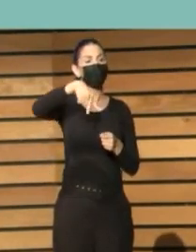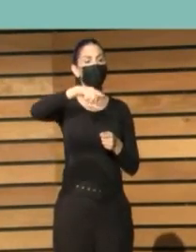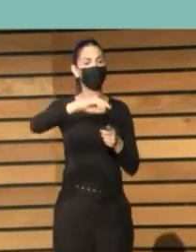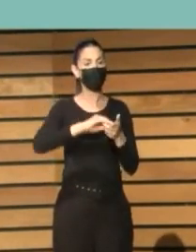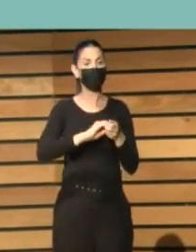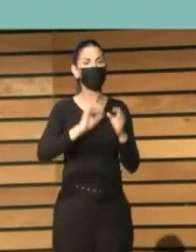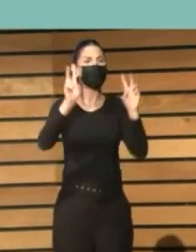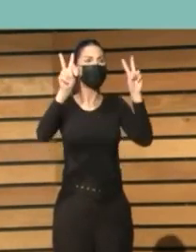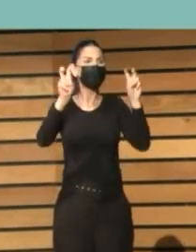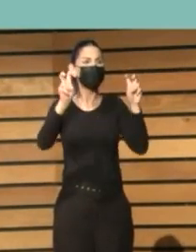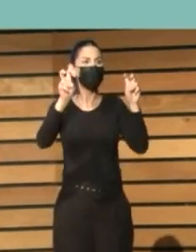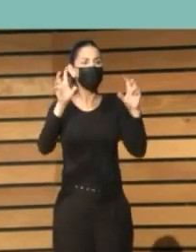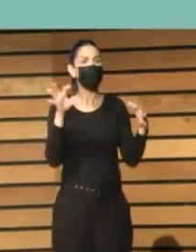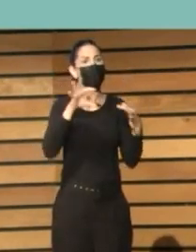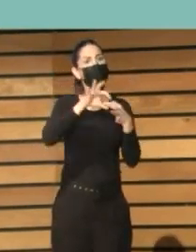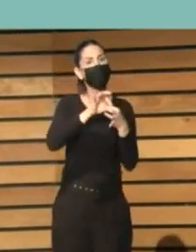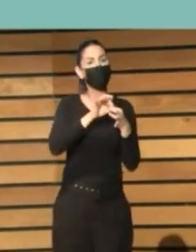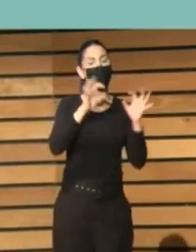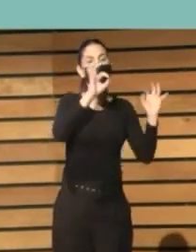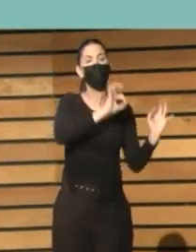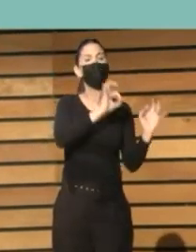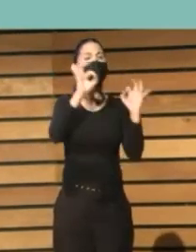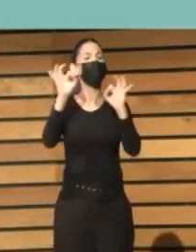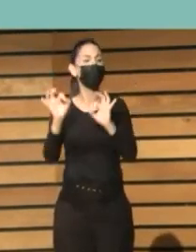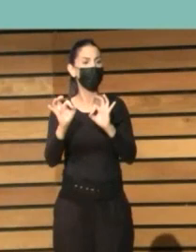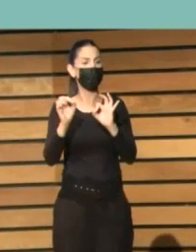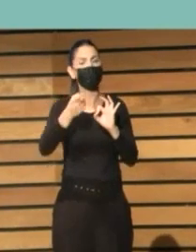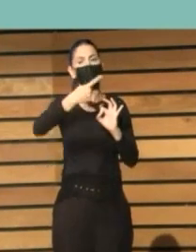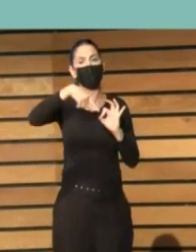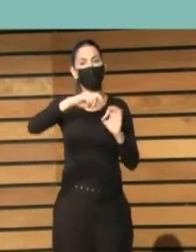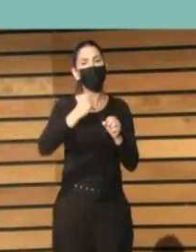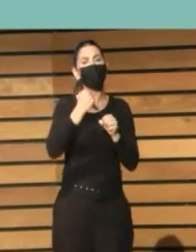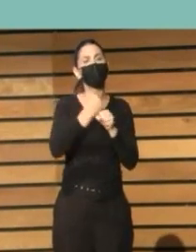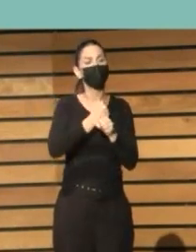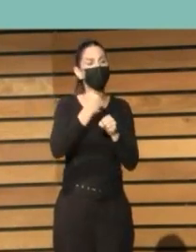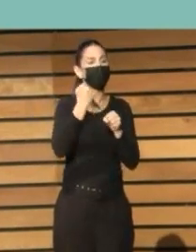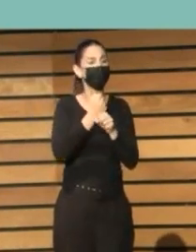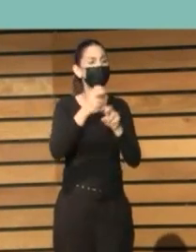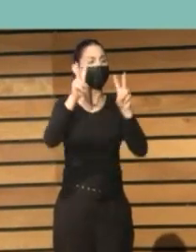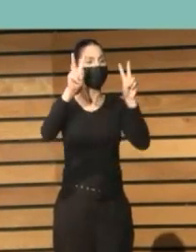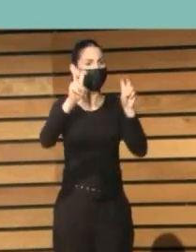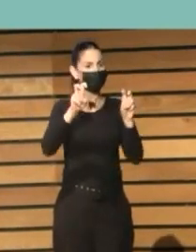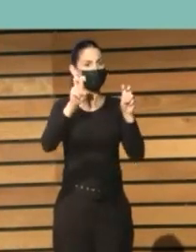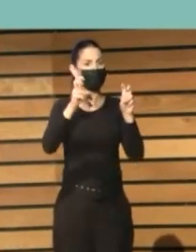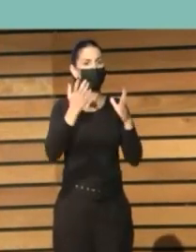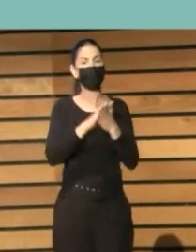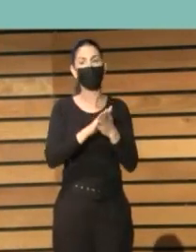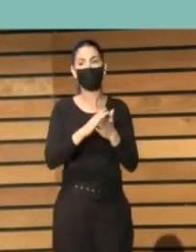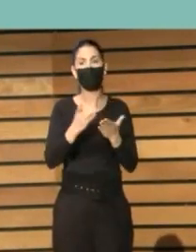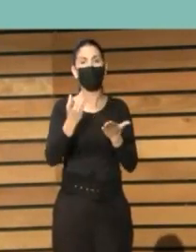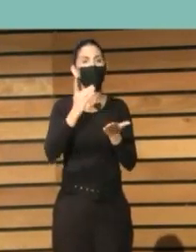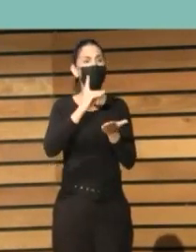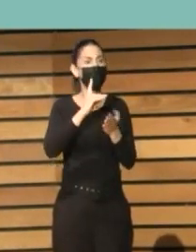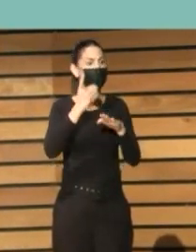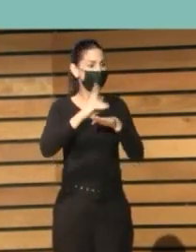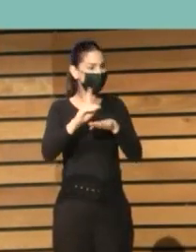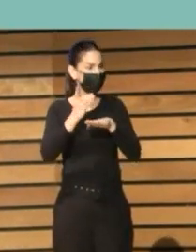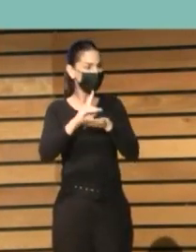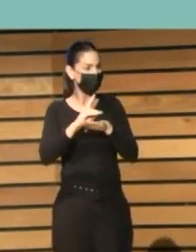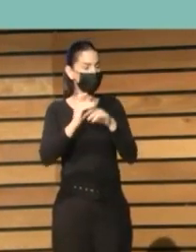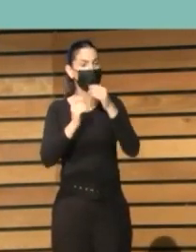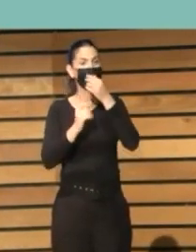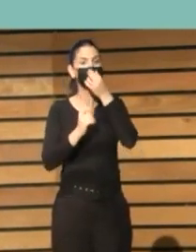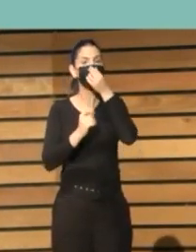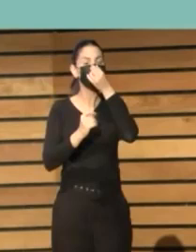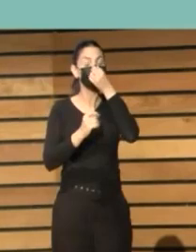de organizaciones que quisiéramos trabajar para que ese proceso de capacitación digital se pudiera realizar a través de la